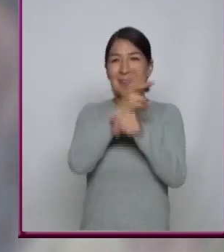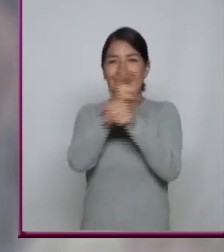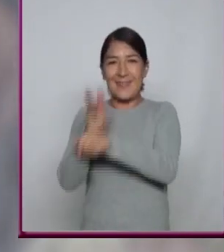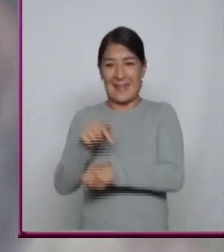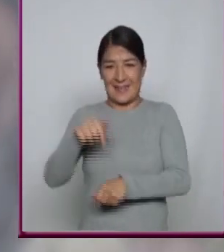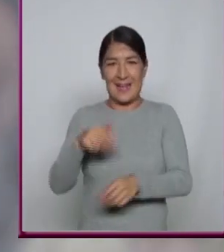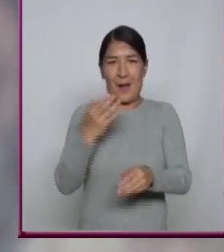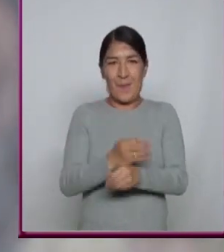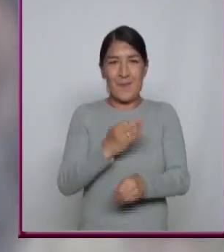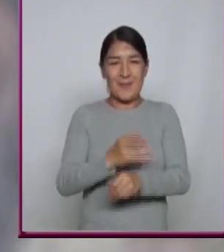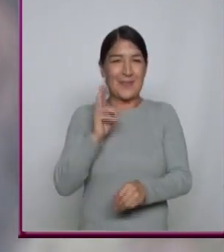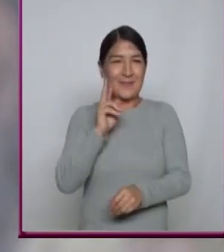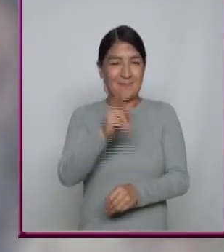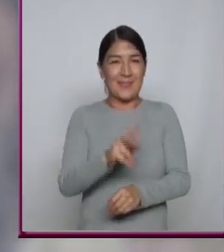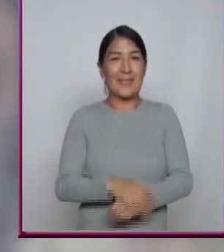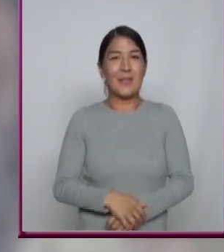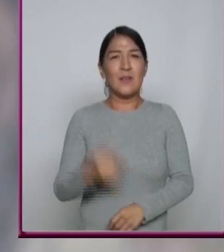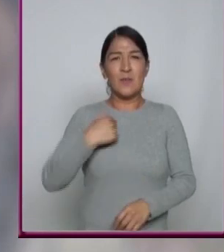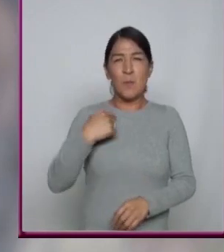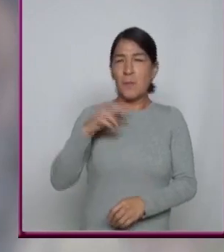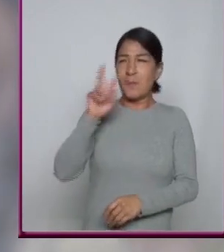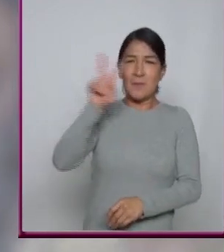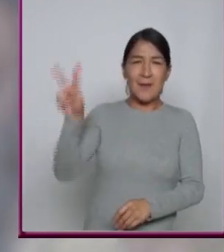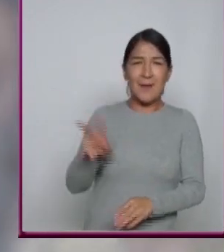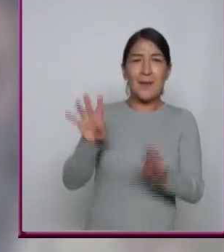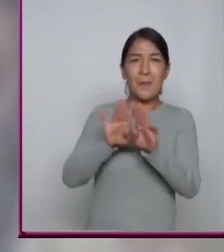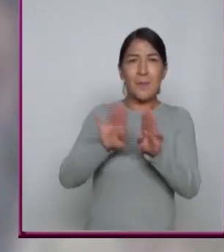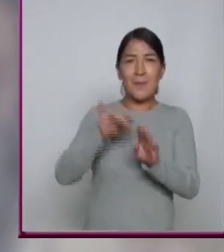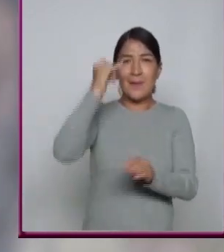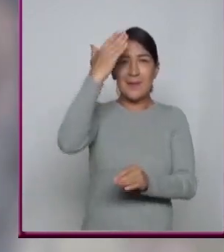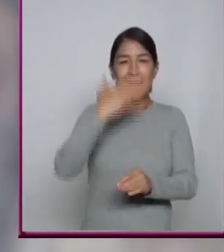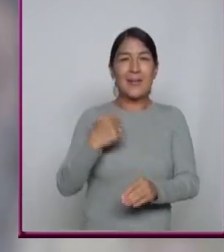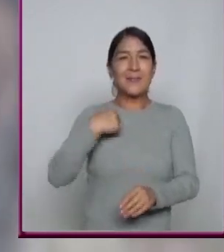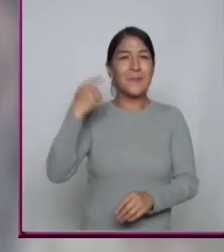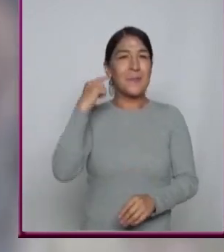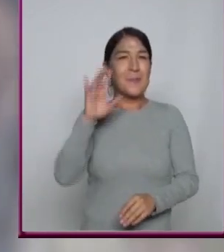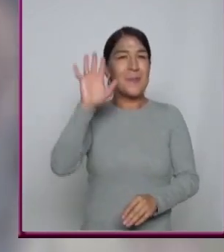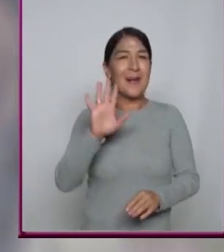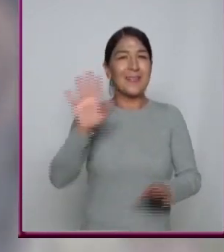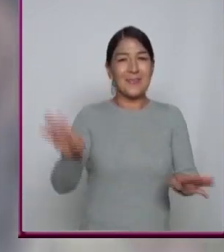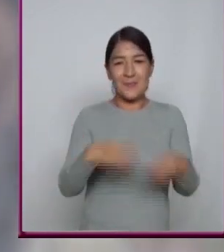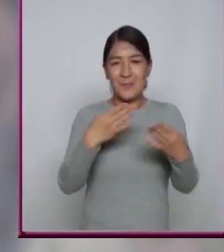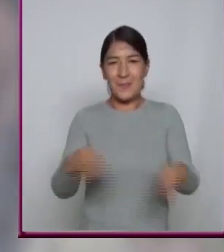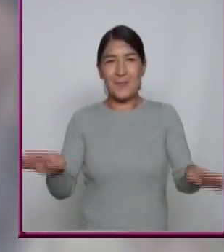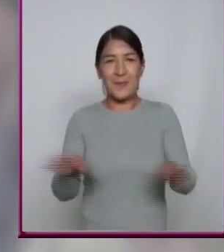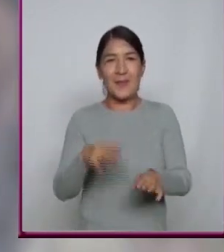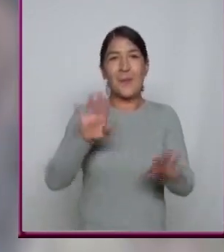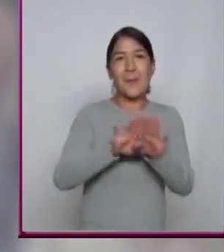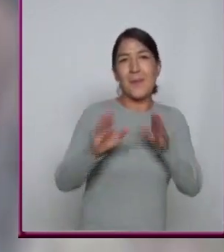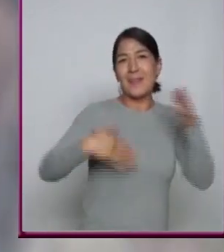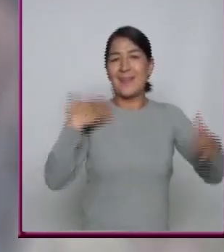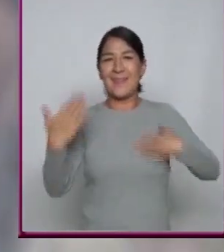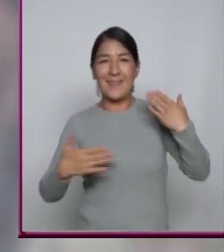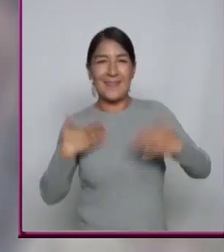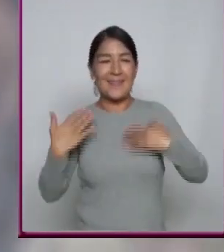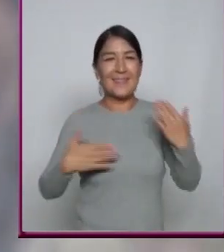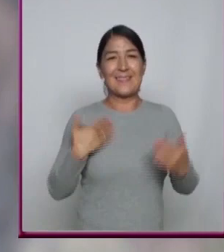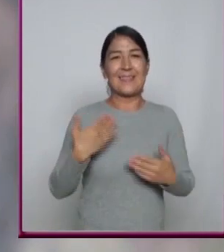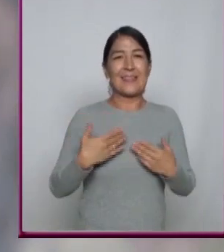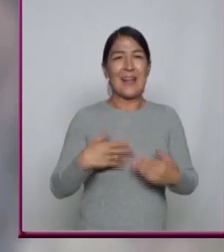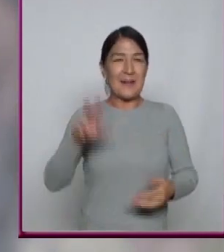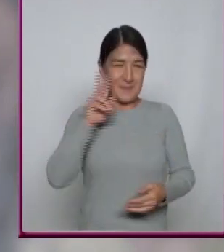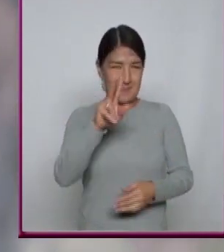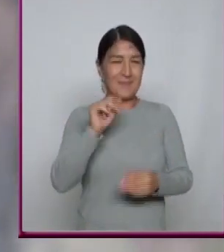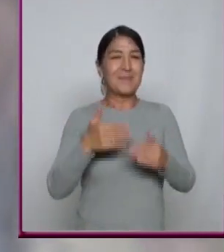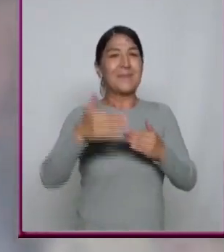aquí se representa porque veo la imagen y parece que hasta escucho el relajo, el ambiente y ya más adelante